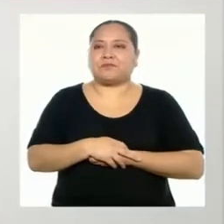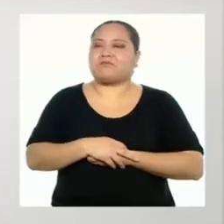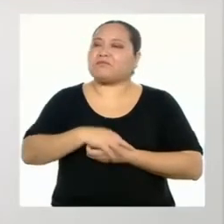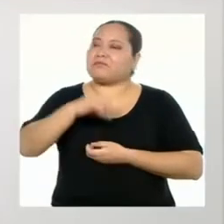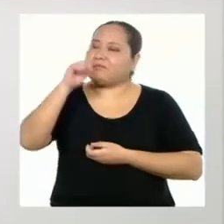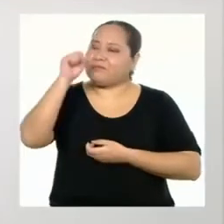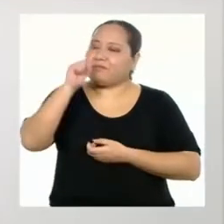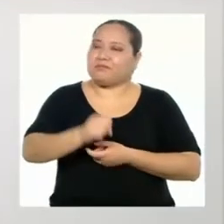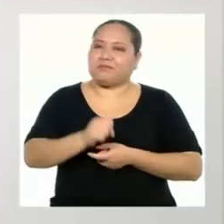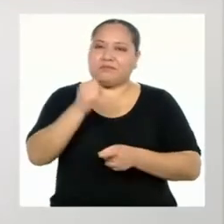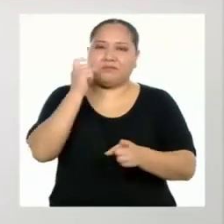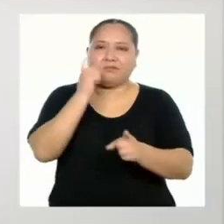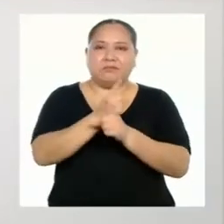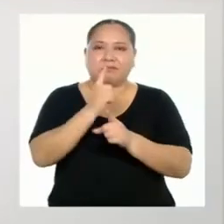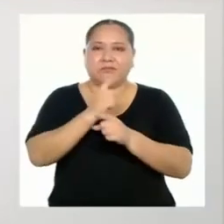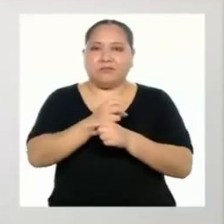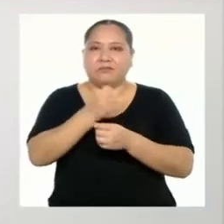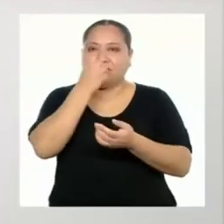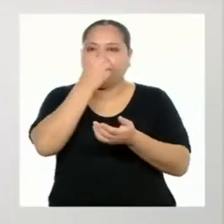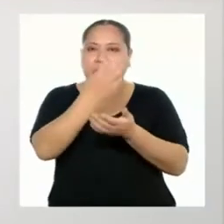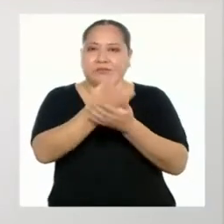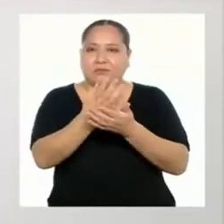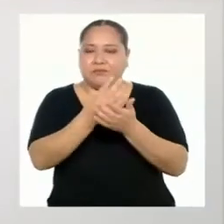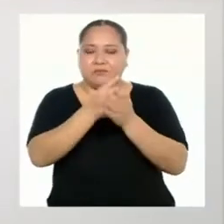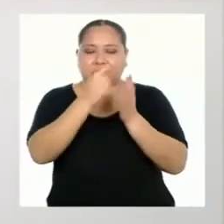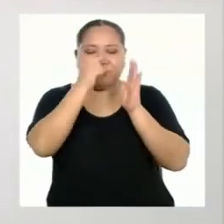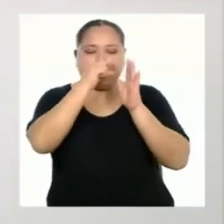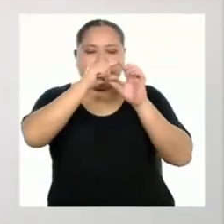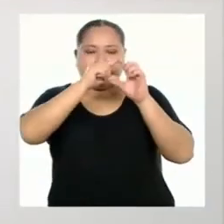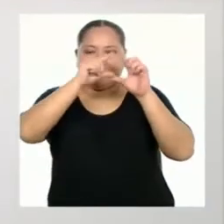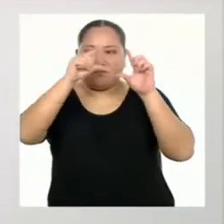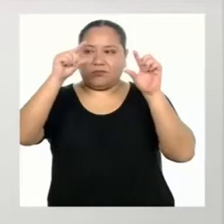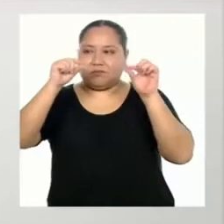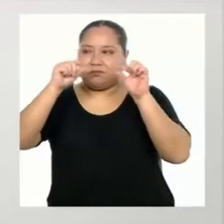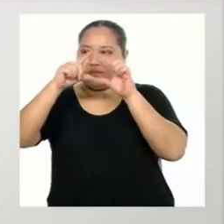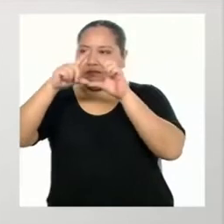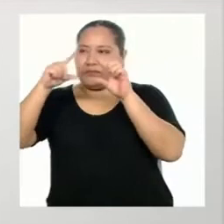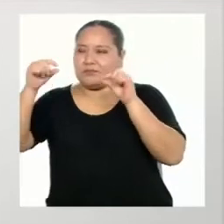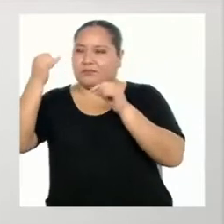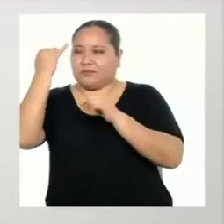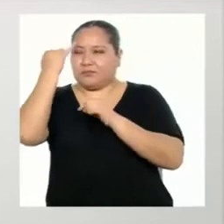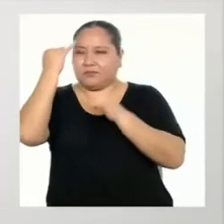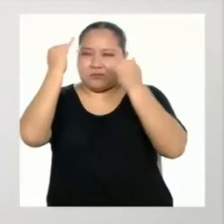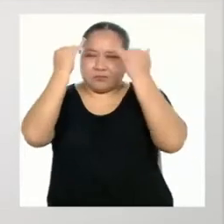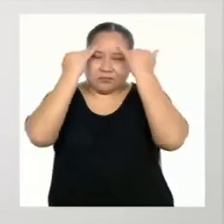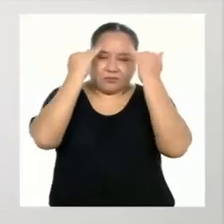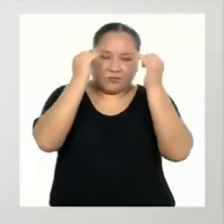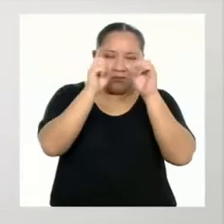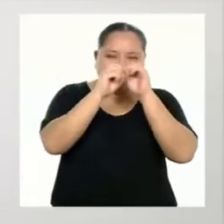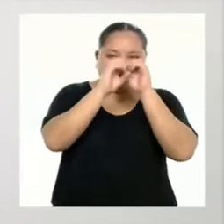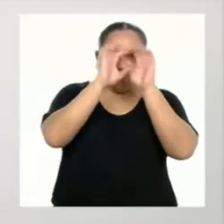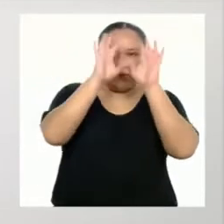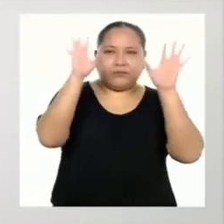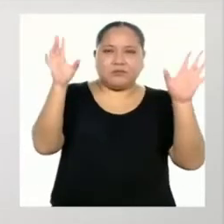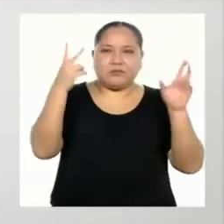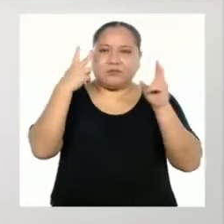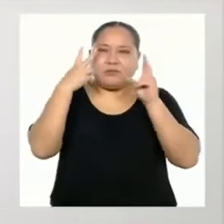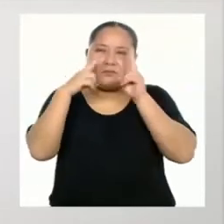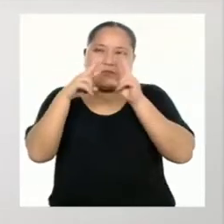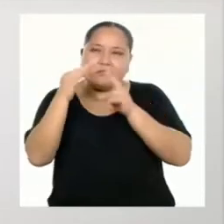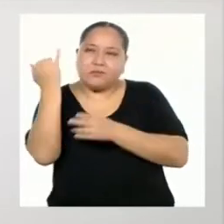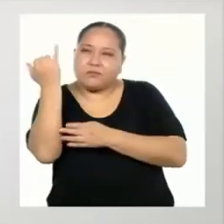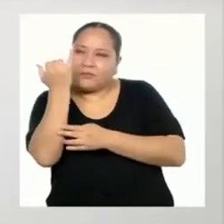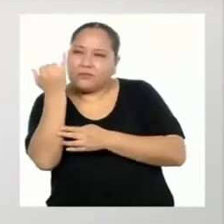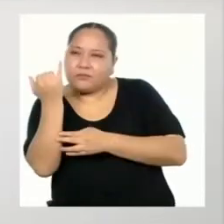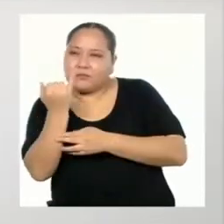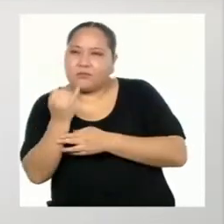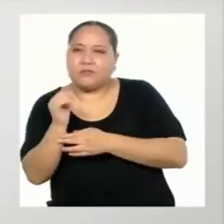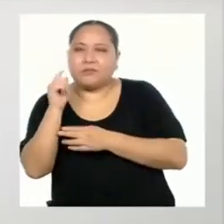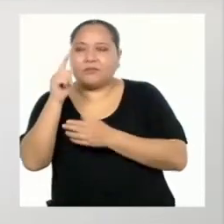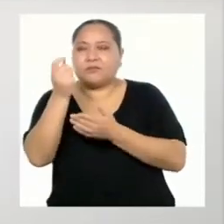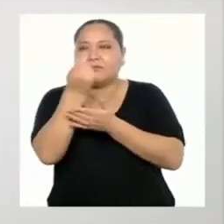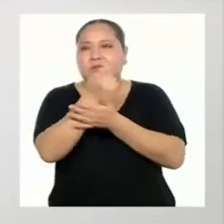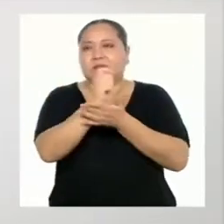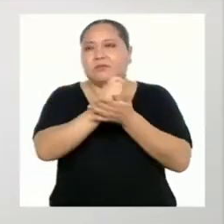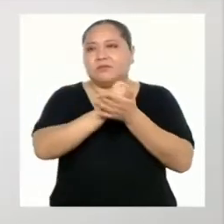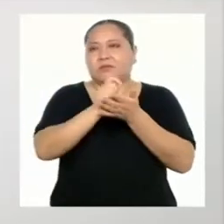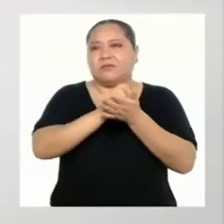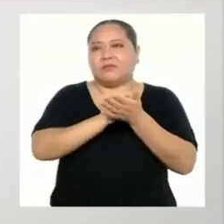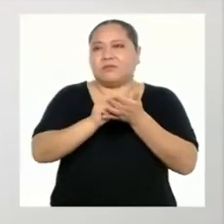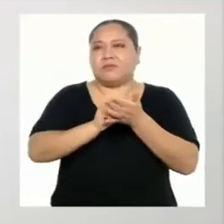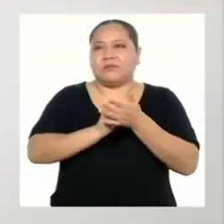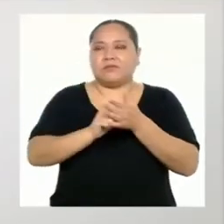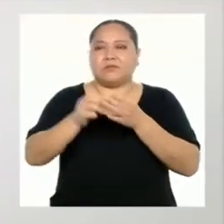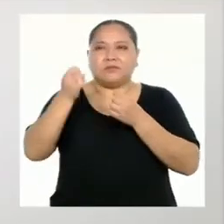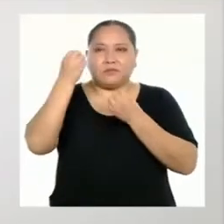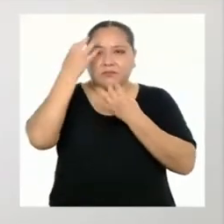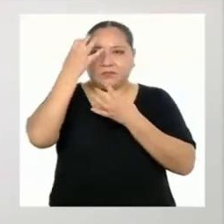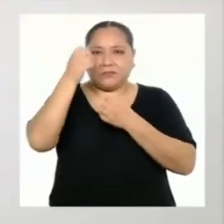Así es. Lo bueno de las barras es que nos permiten tener una idea más clara, más visual, de lo que está escrito en los